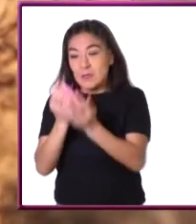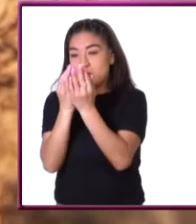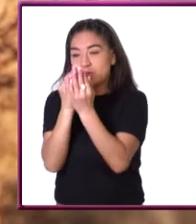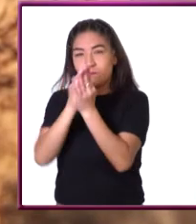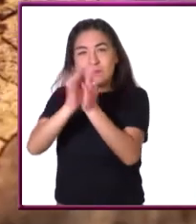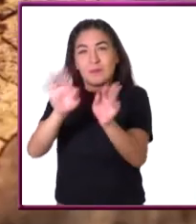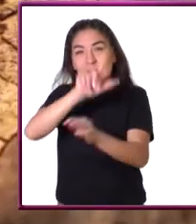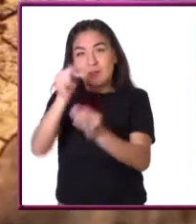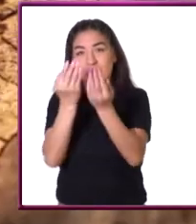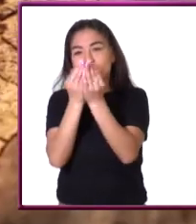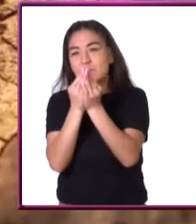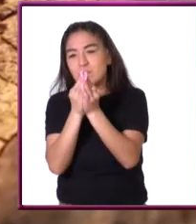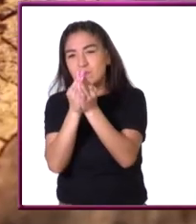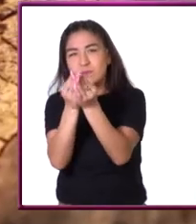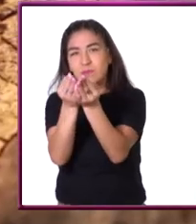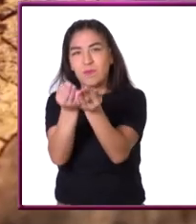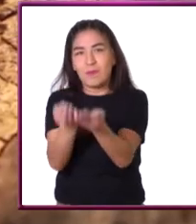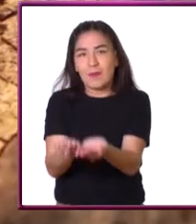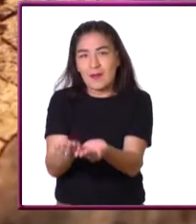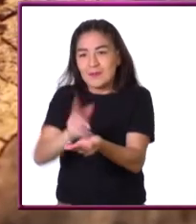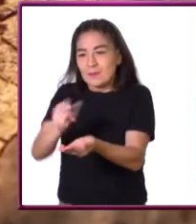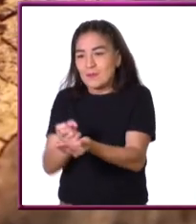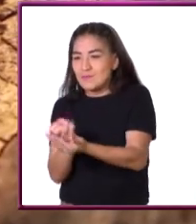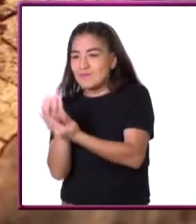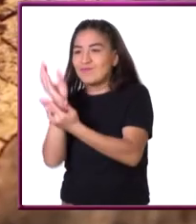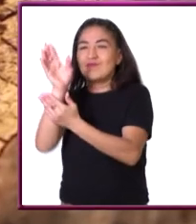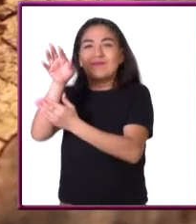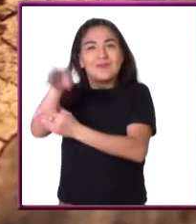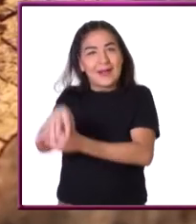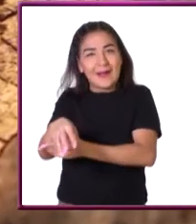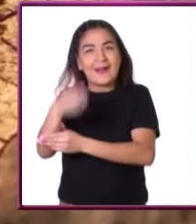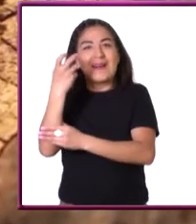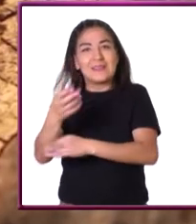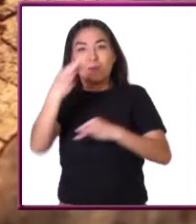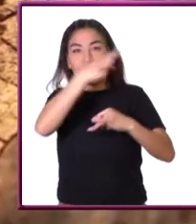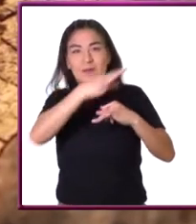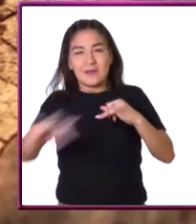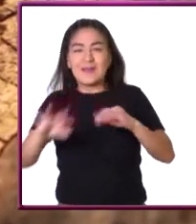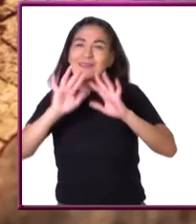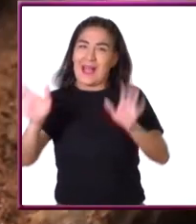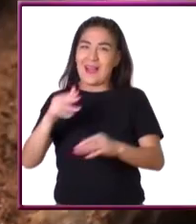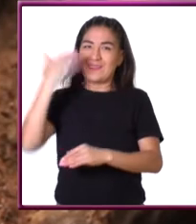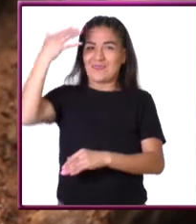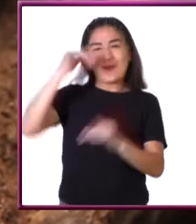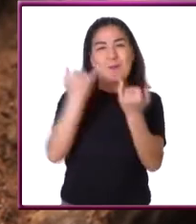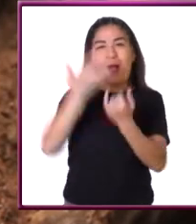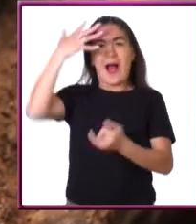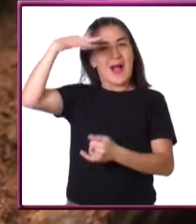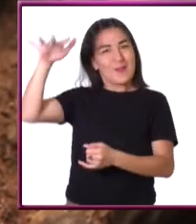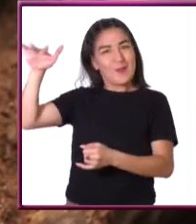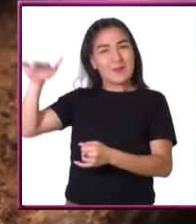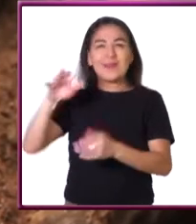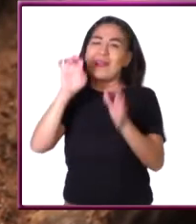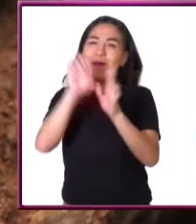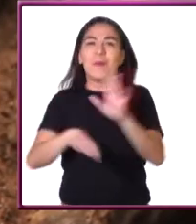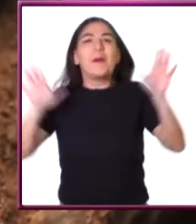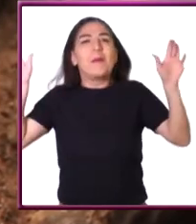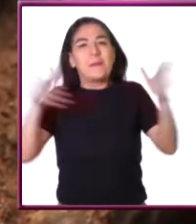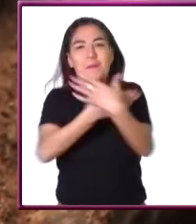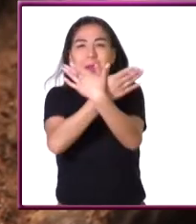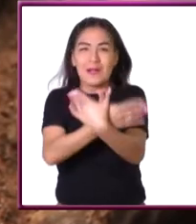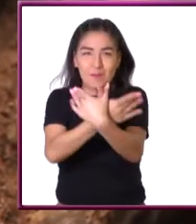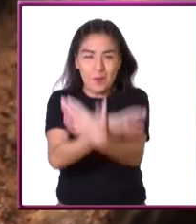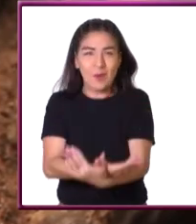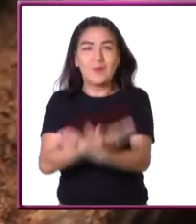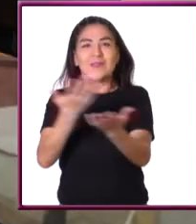cambios muy contrastantes para que al final se llegue a un adulto, Ya es un insecto como por ejemplo las